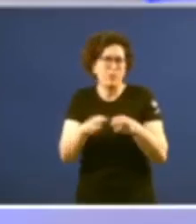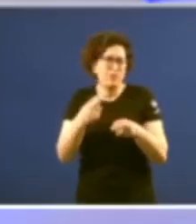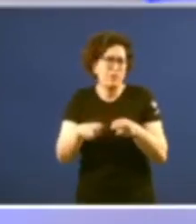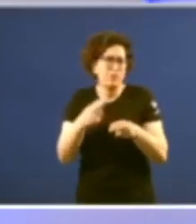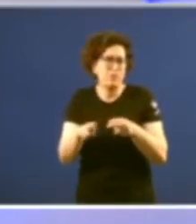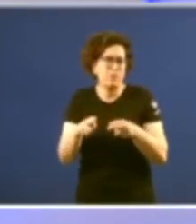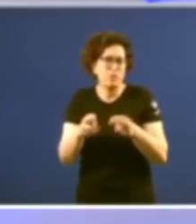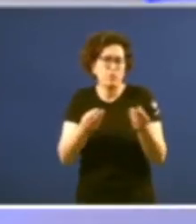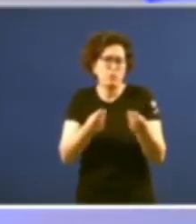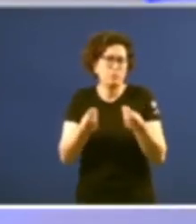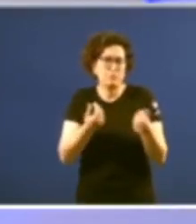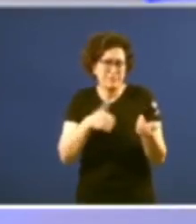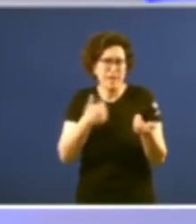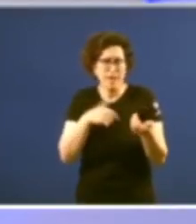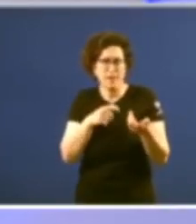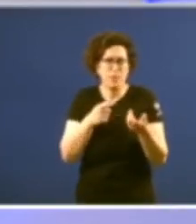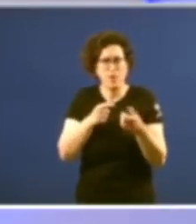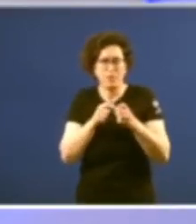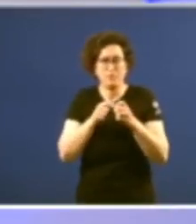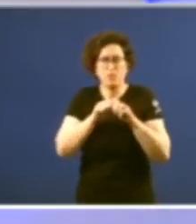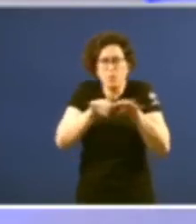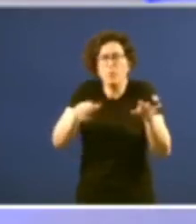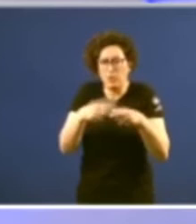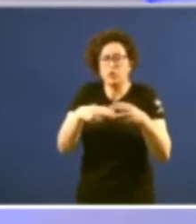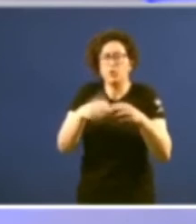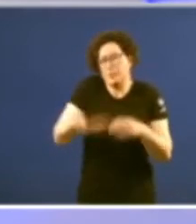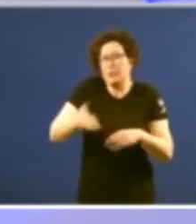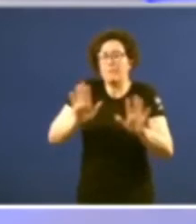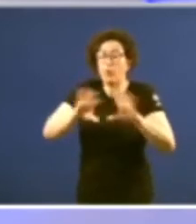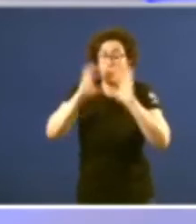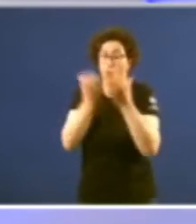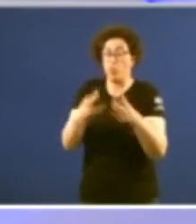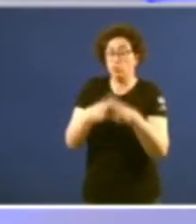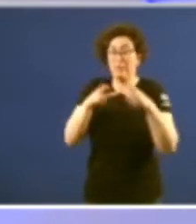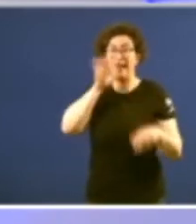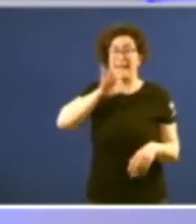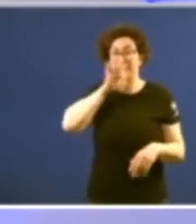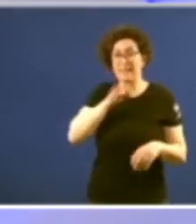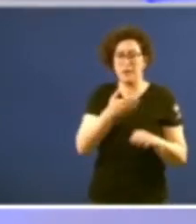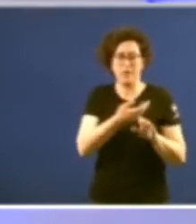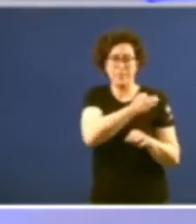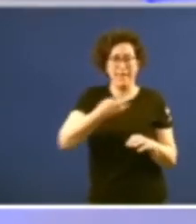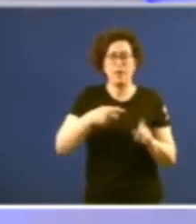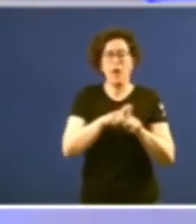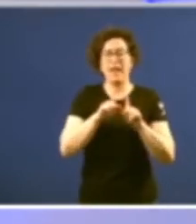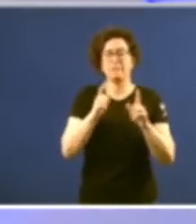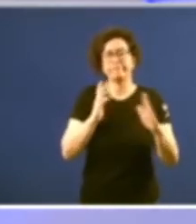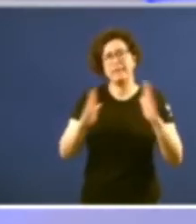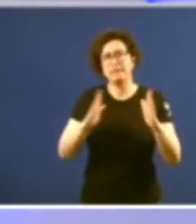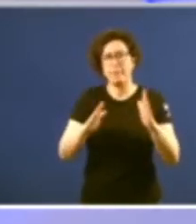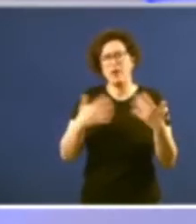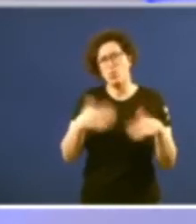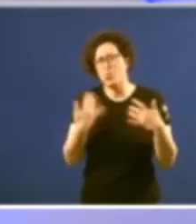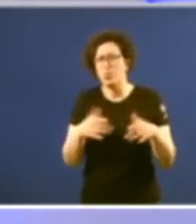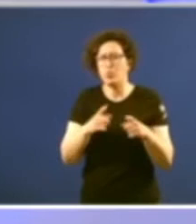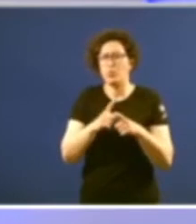importante pero o mundo a sociedade galega que viña dunha etapa tan lastimosa